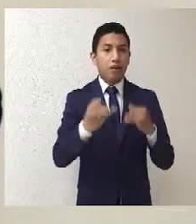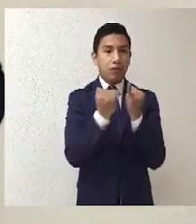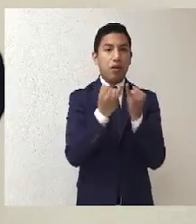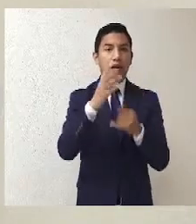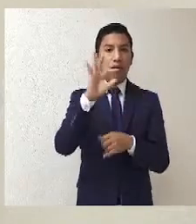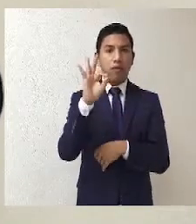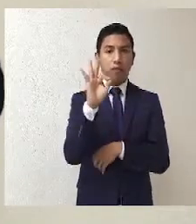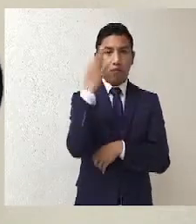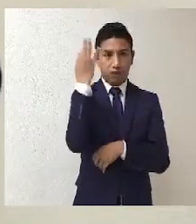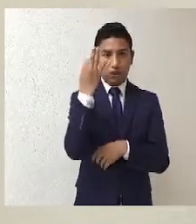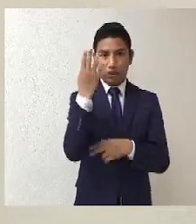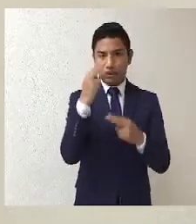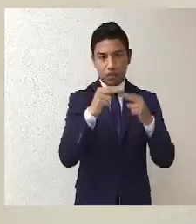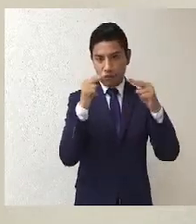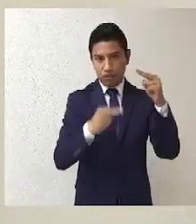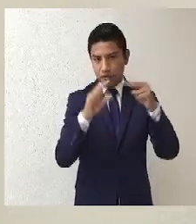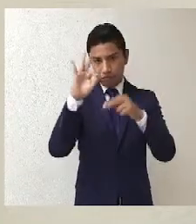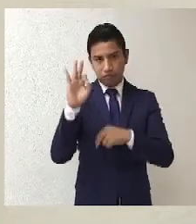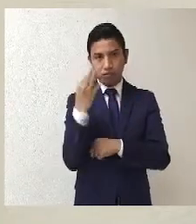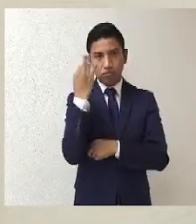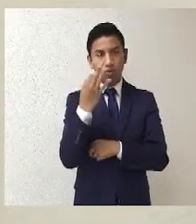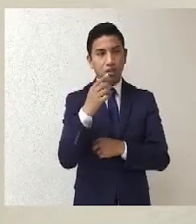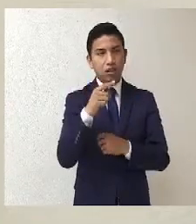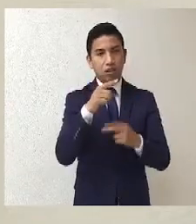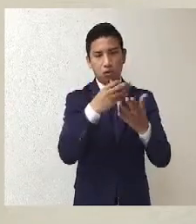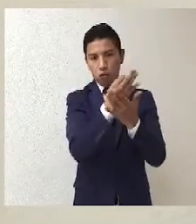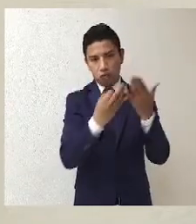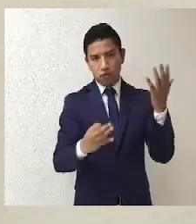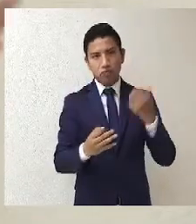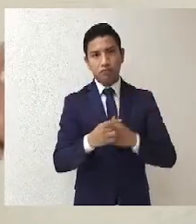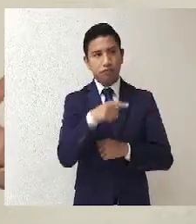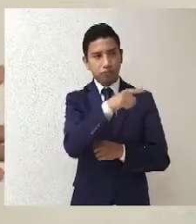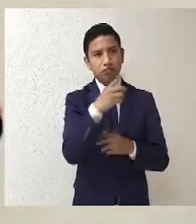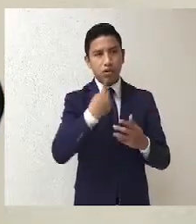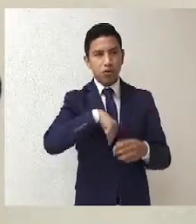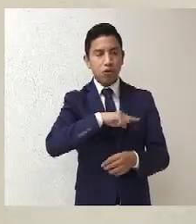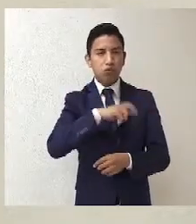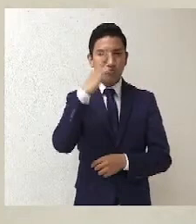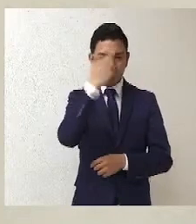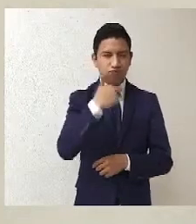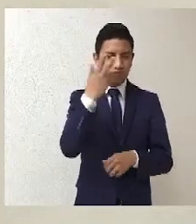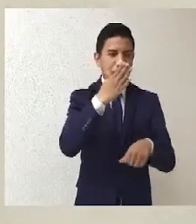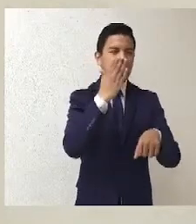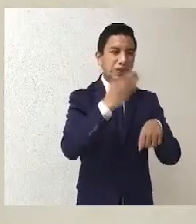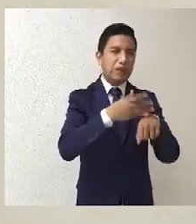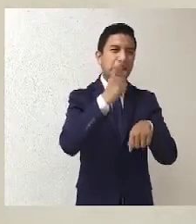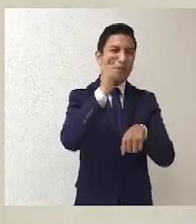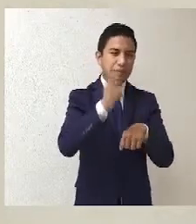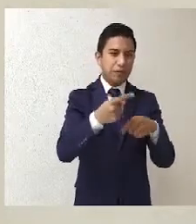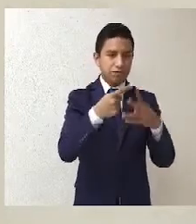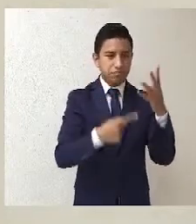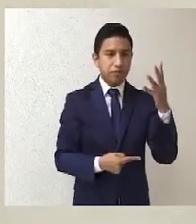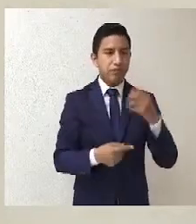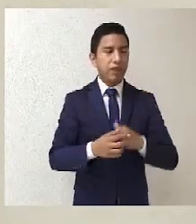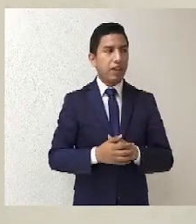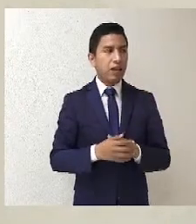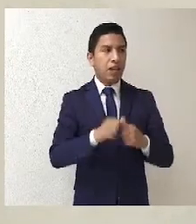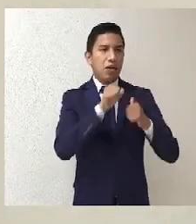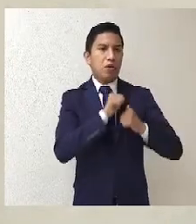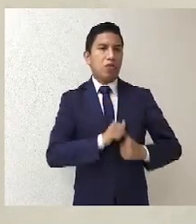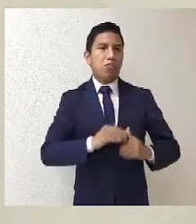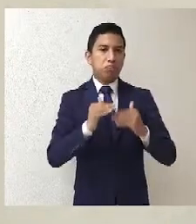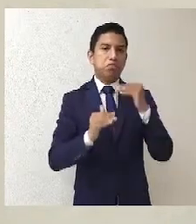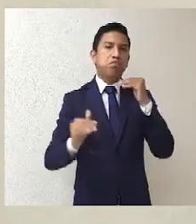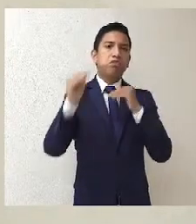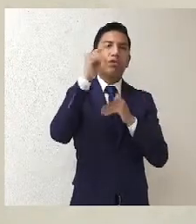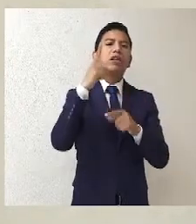federal, funciona como una instancia de revisión. ¿Y qué revisamos? Pues las sentencias. Ustedes saben que dentro de Durango, la máxima autoridad electoral